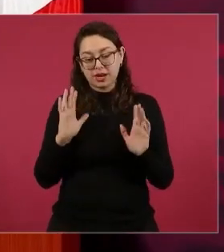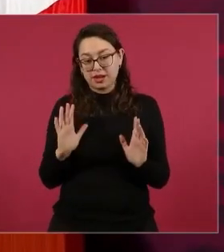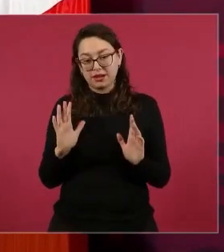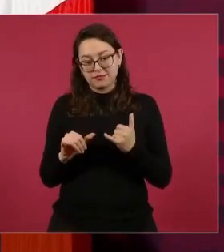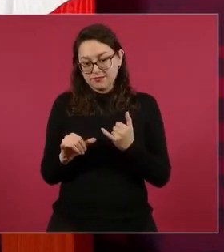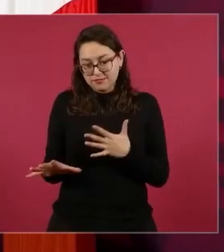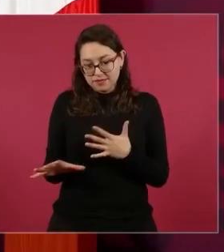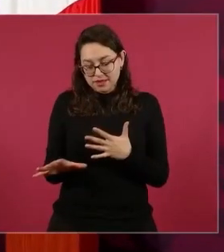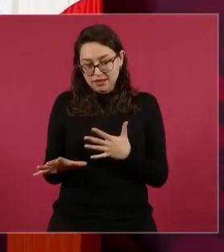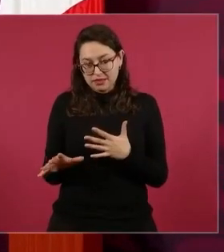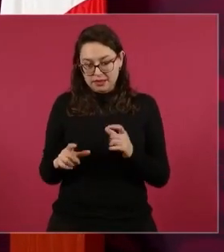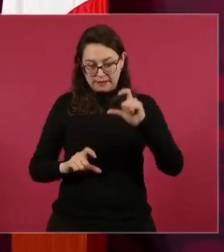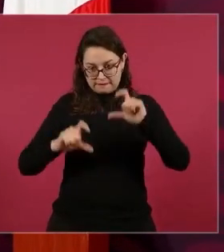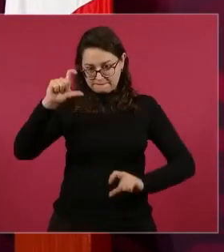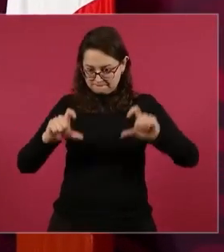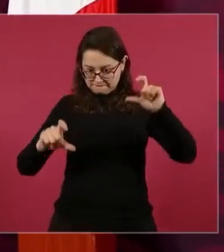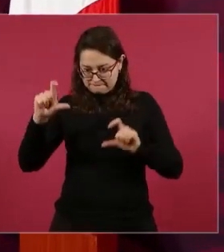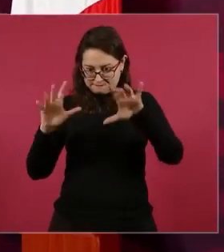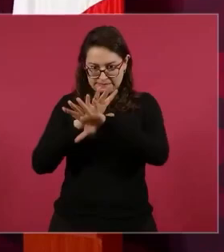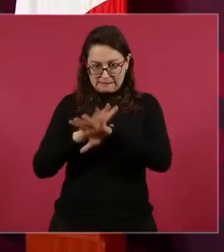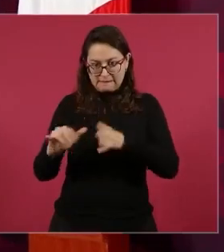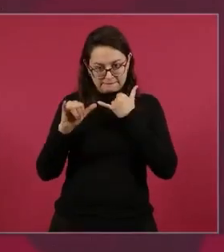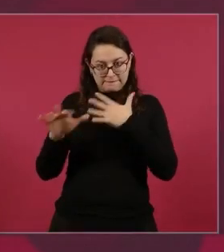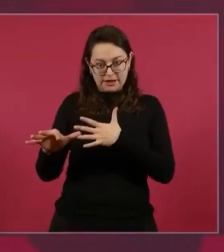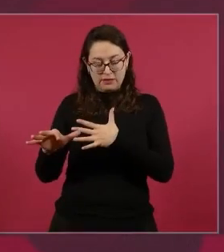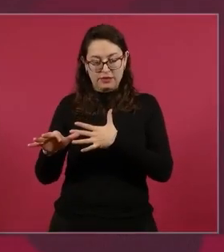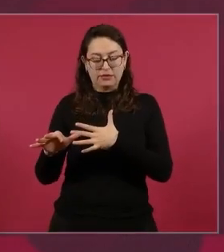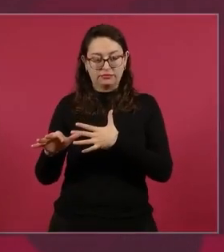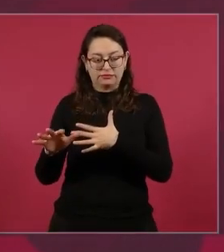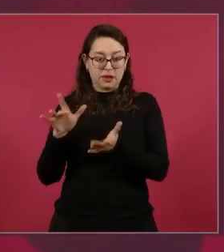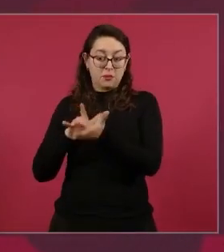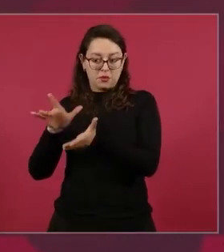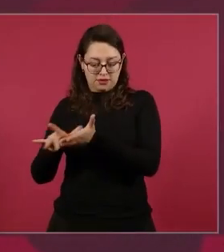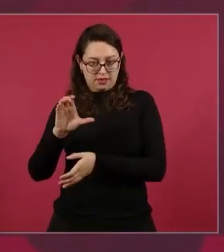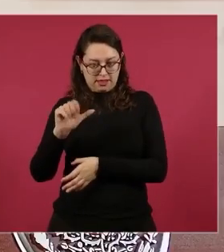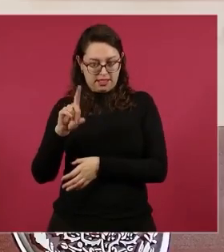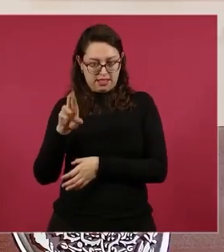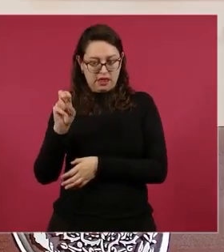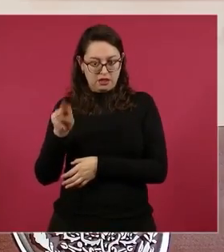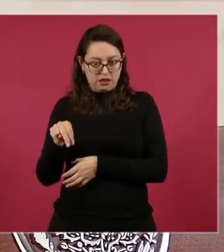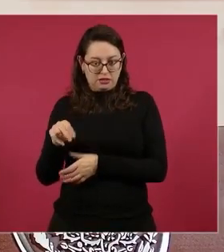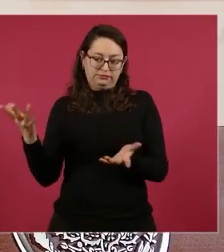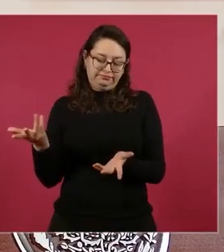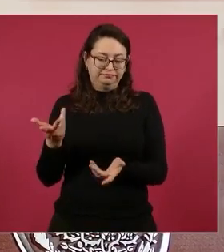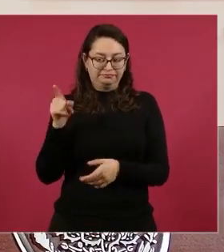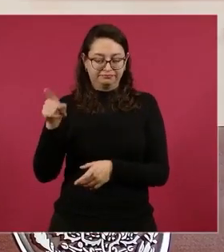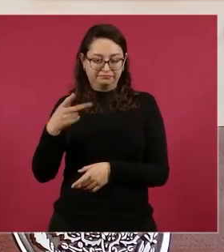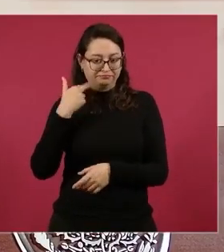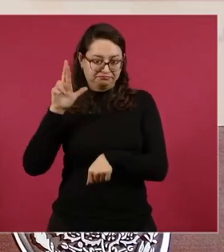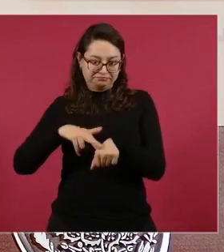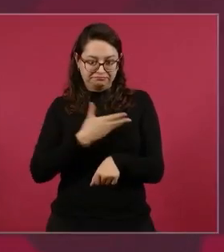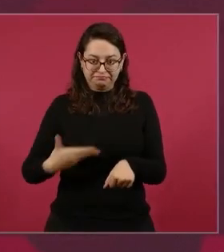para ajustar las cifras y cometer el fraude electoral del 2006 cuando nos robaron la presidencia